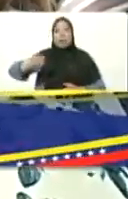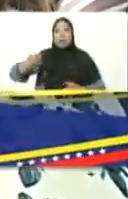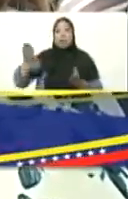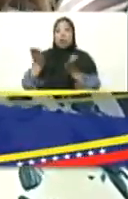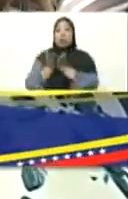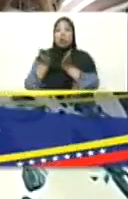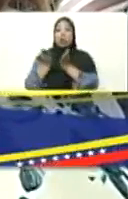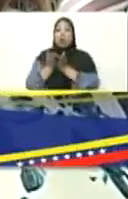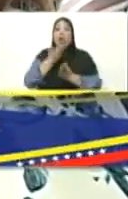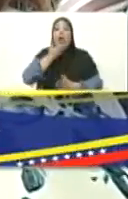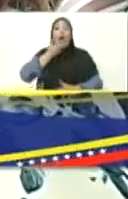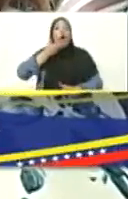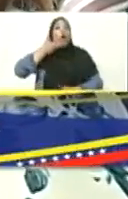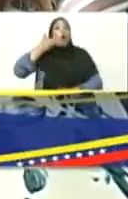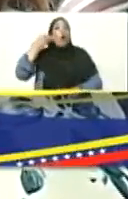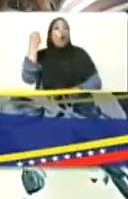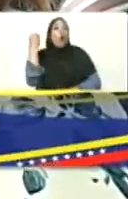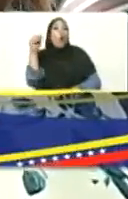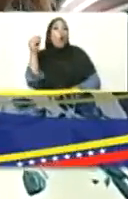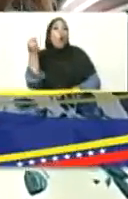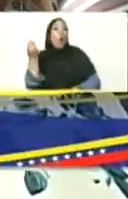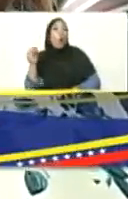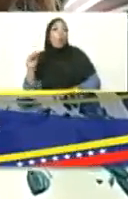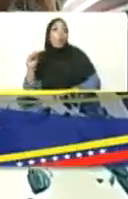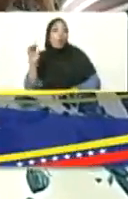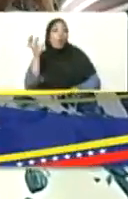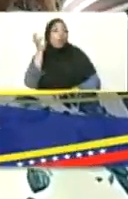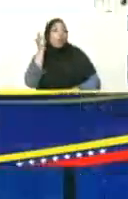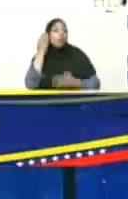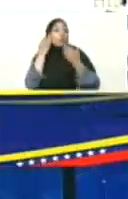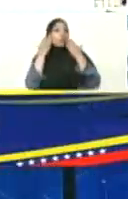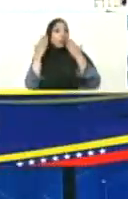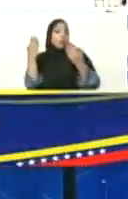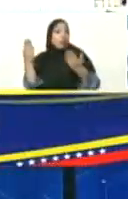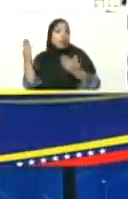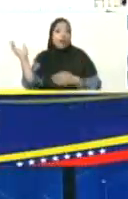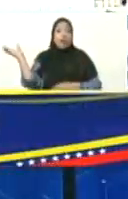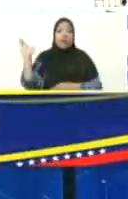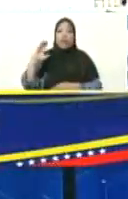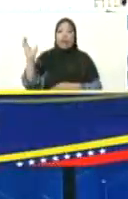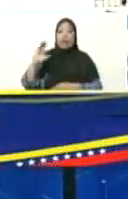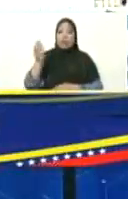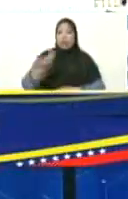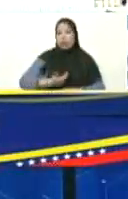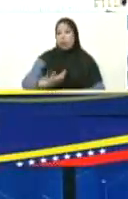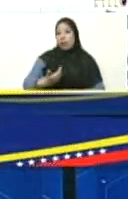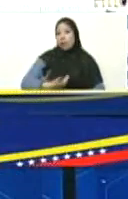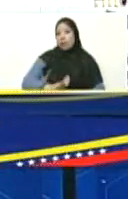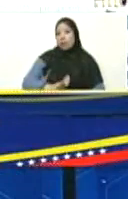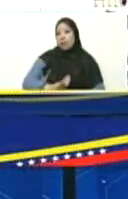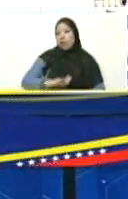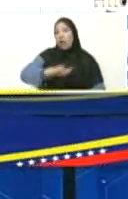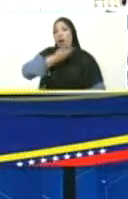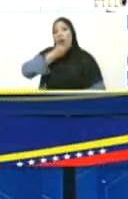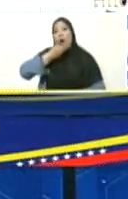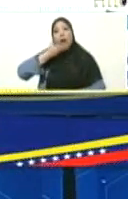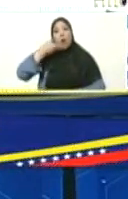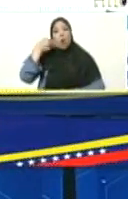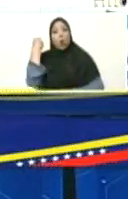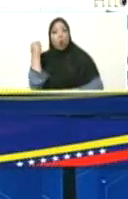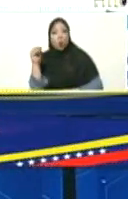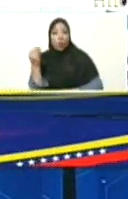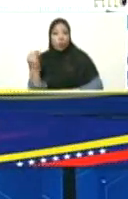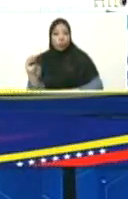jovencita estaba Carmen Teresa, de Caracas la alcaldesa. Jovencita,